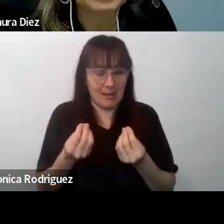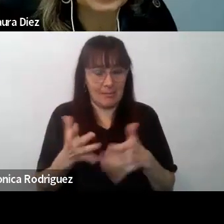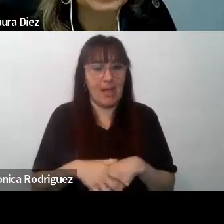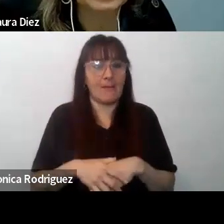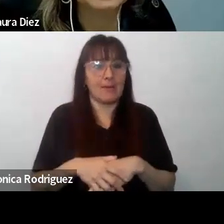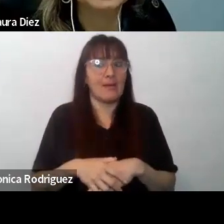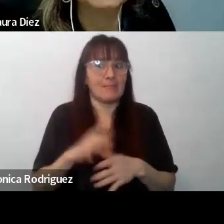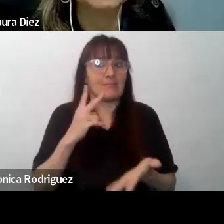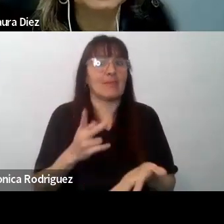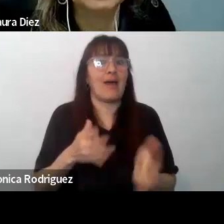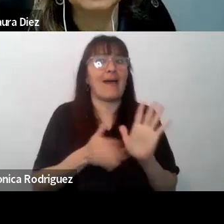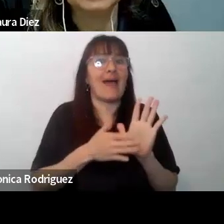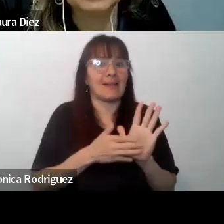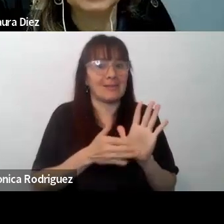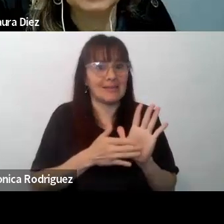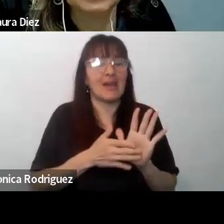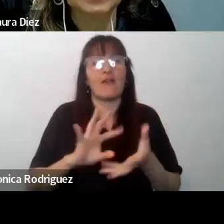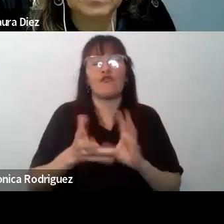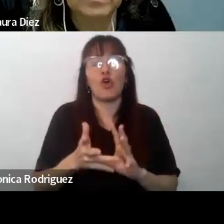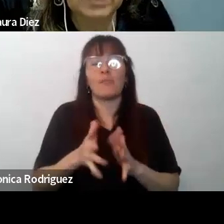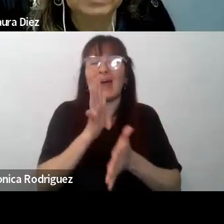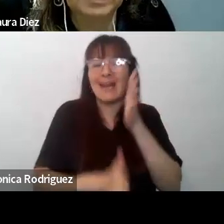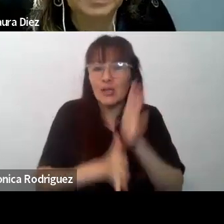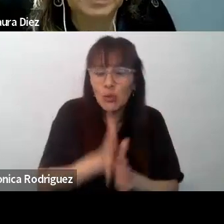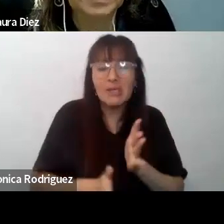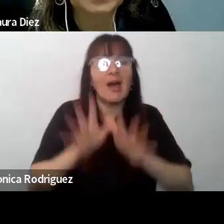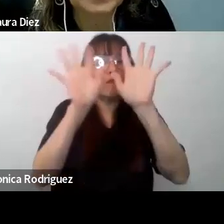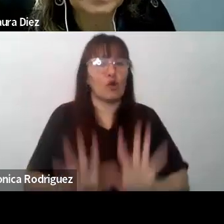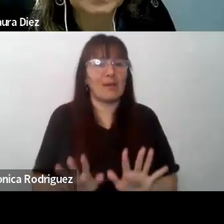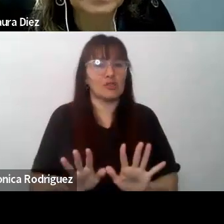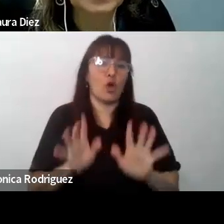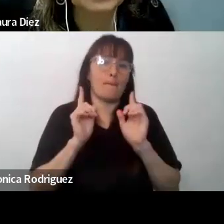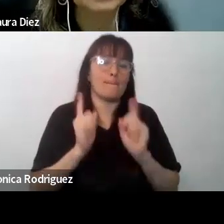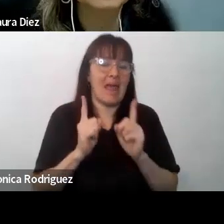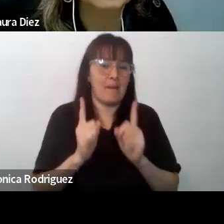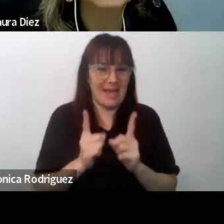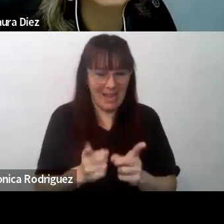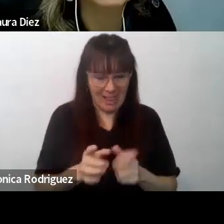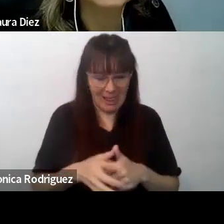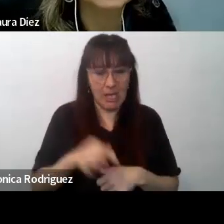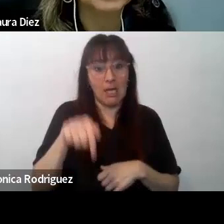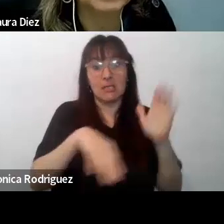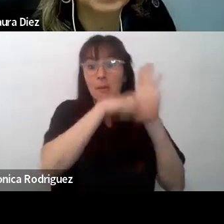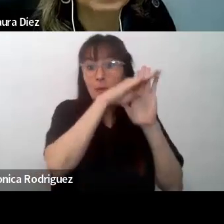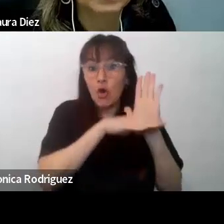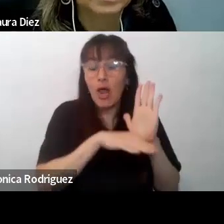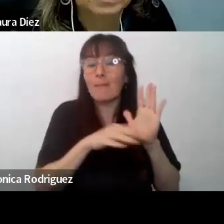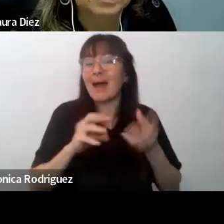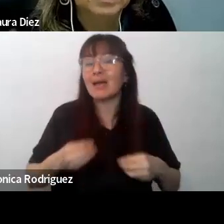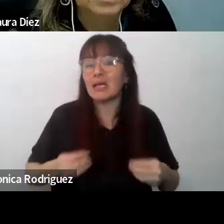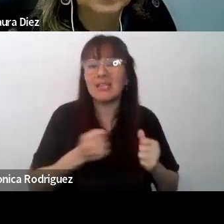federal, gratuita y universal la formación permanente. Este programa es un acuerdo entre las